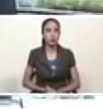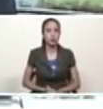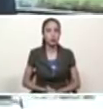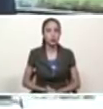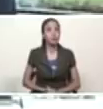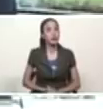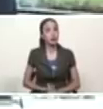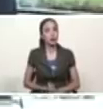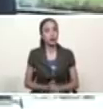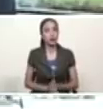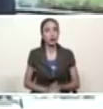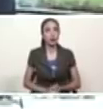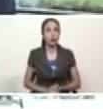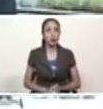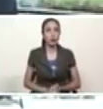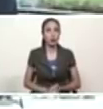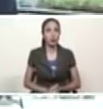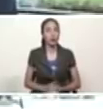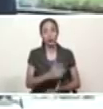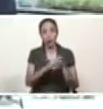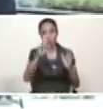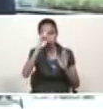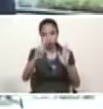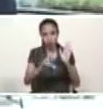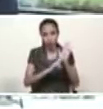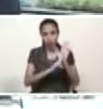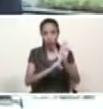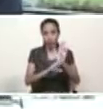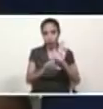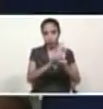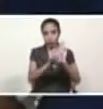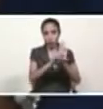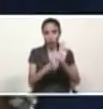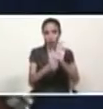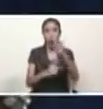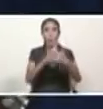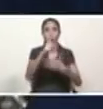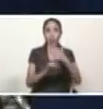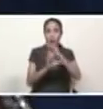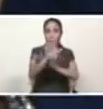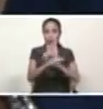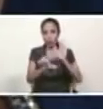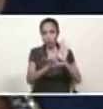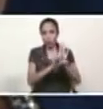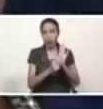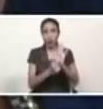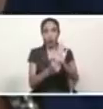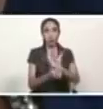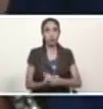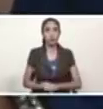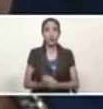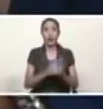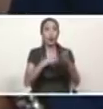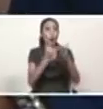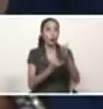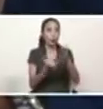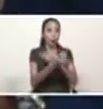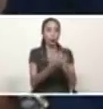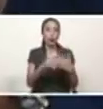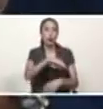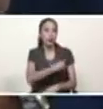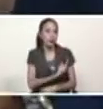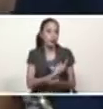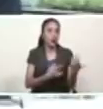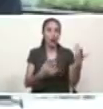respeto de la ley aquí están todas las instituciones del país todas las instituciones del Estado todas absolutamente todas